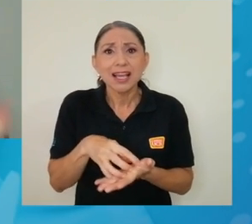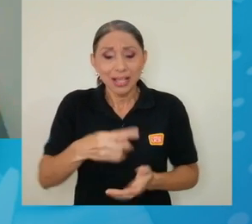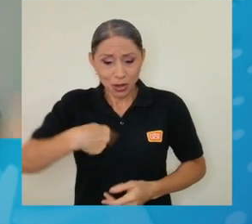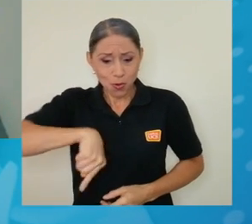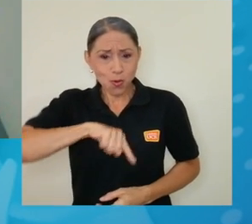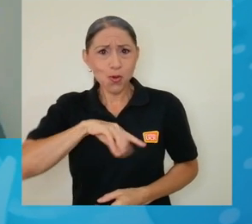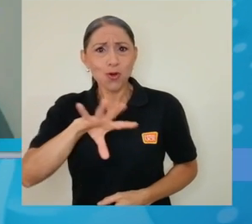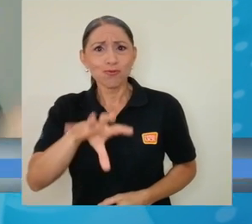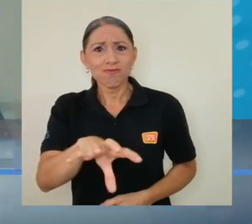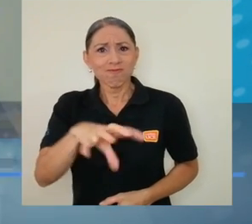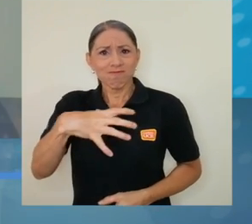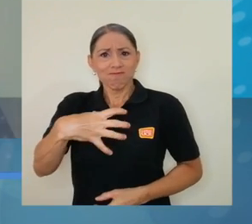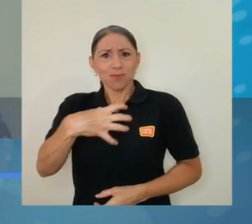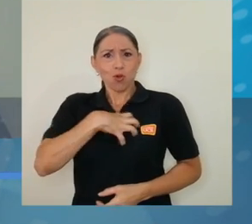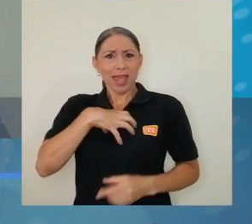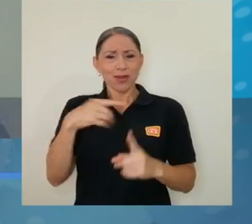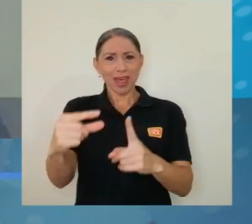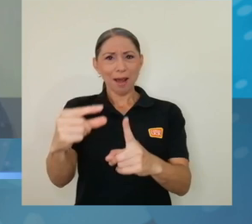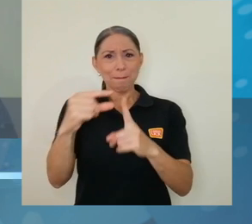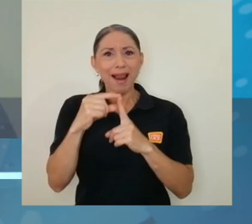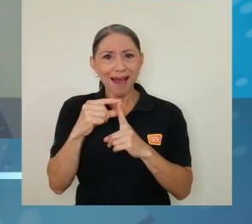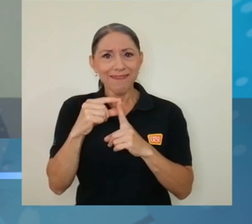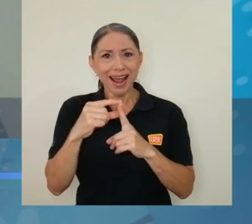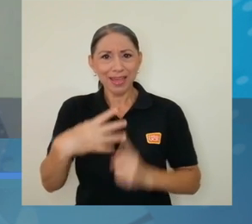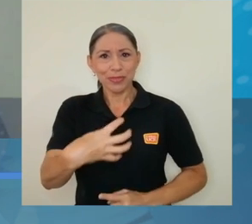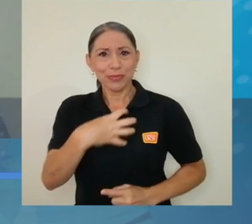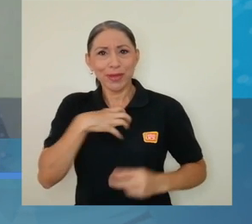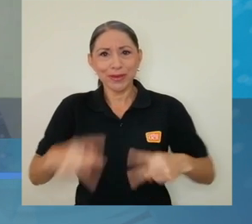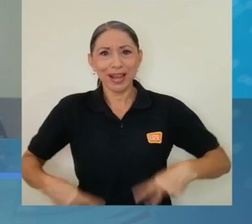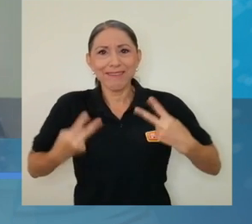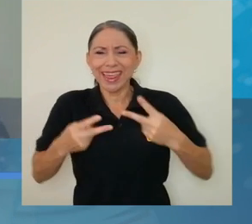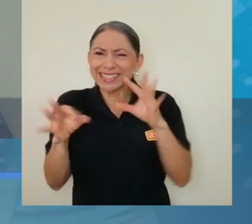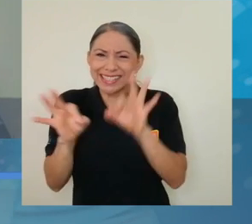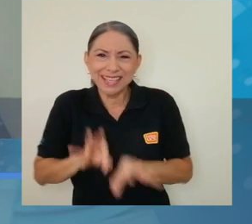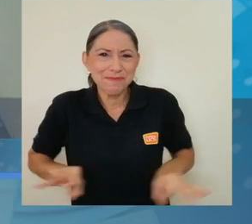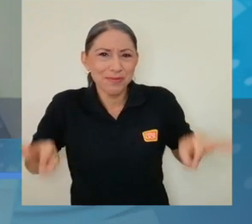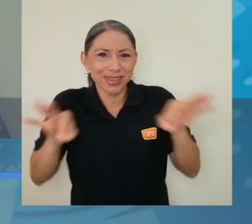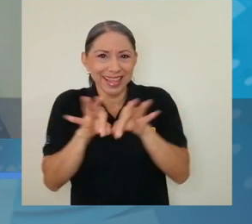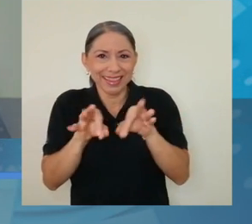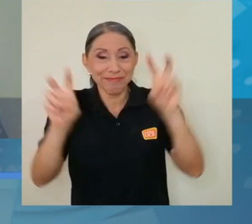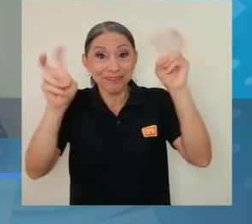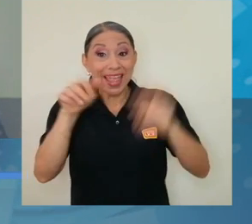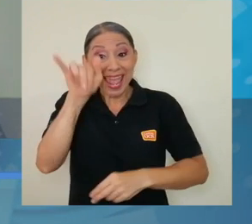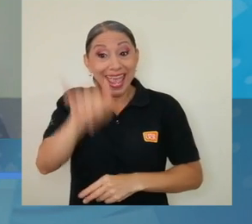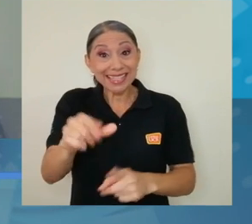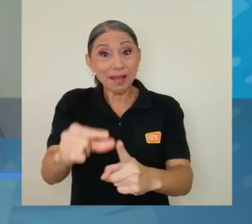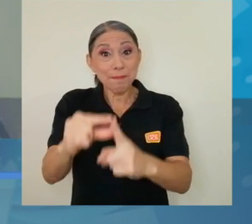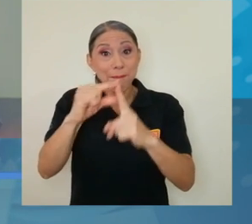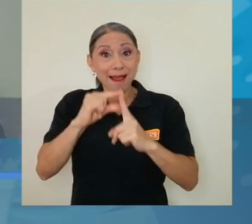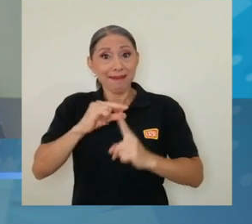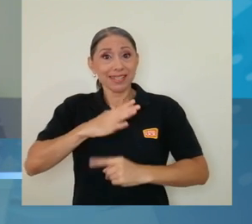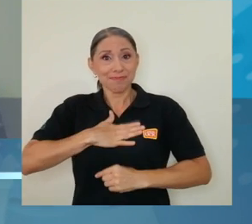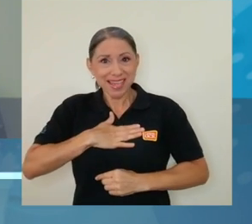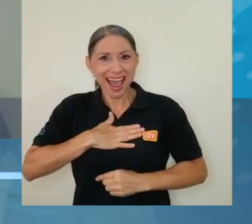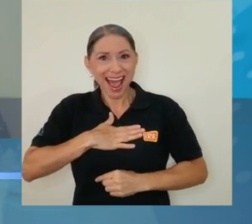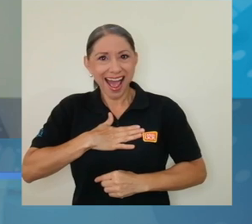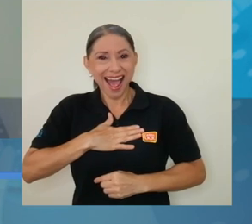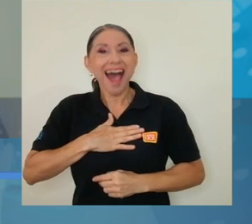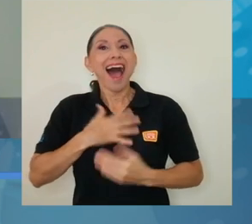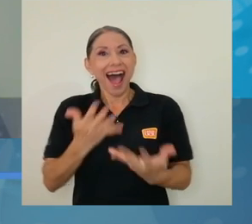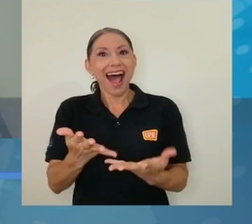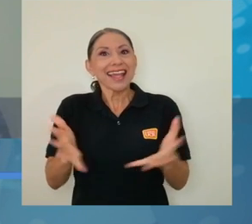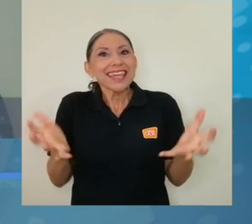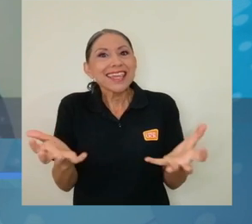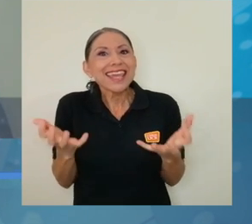dueño de la palabra, de la vida, es importantísimo. Así que esta palabra es mía, apela